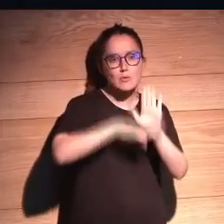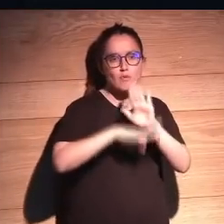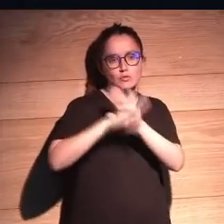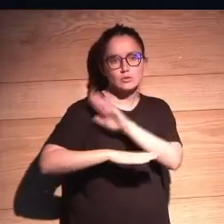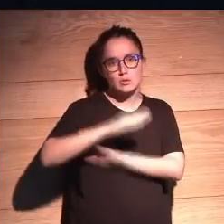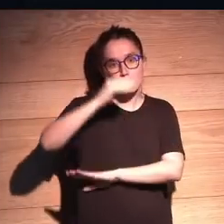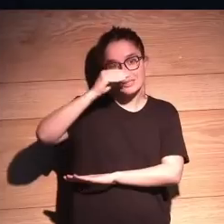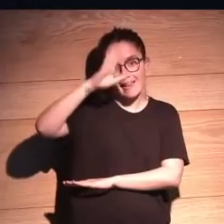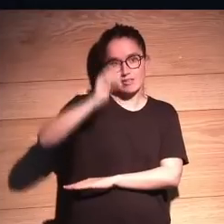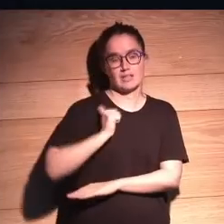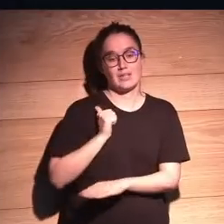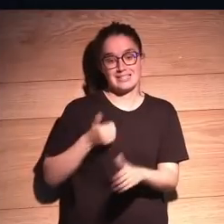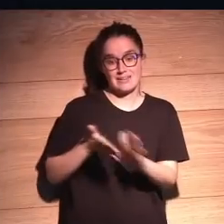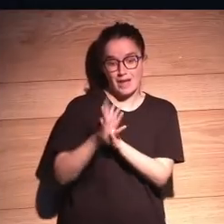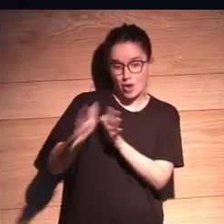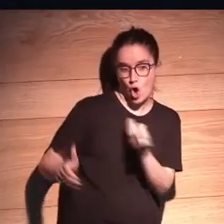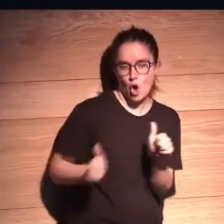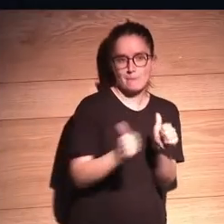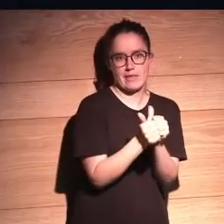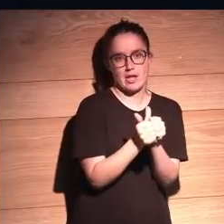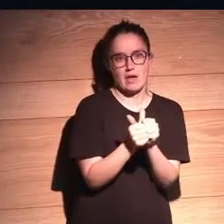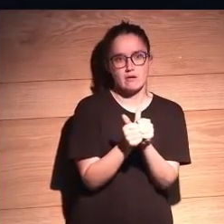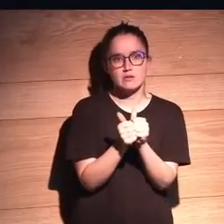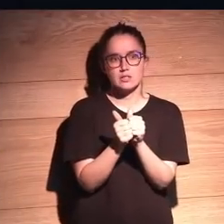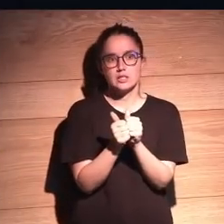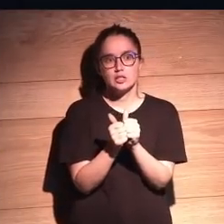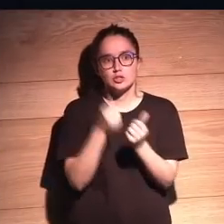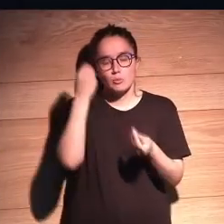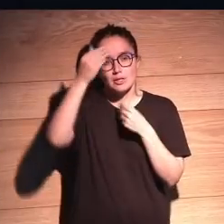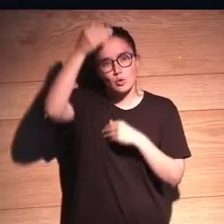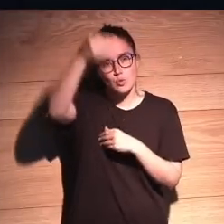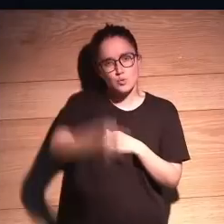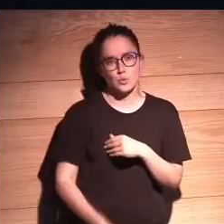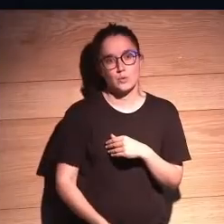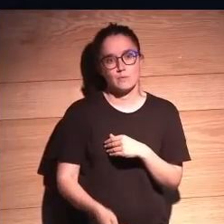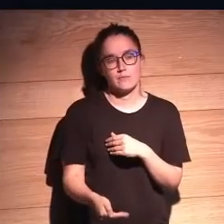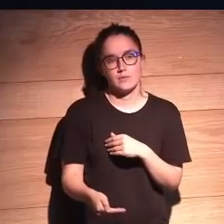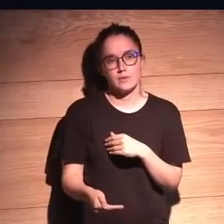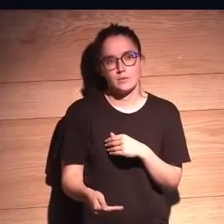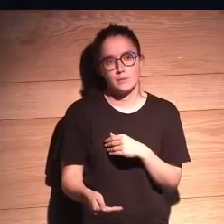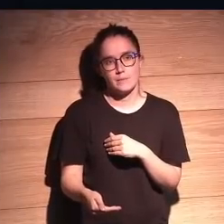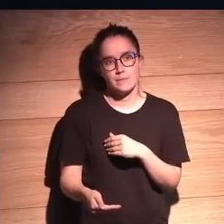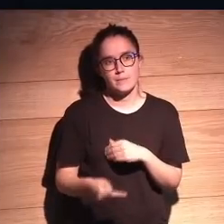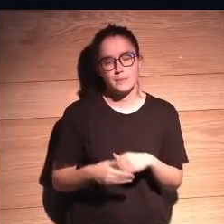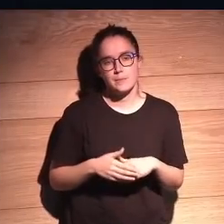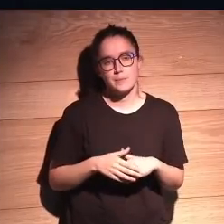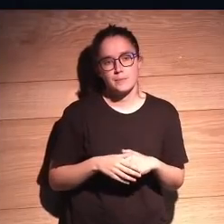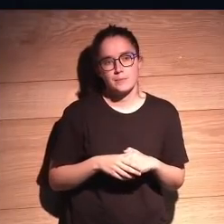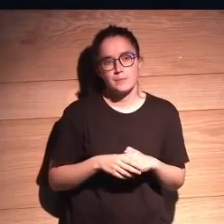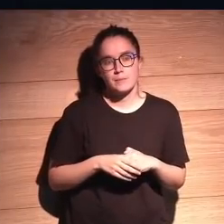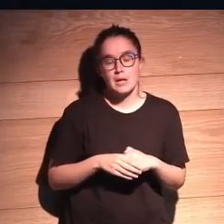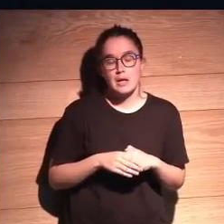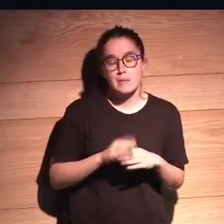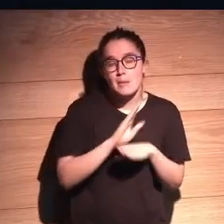inteligencia artificial que es compañera nuestra. O yo creo que es importantísimo no ser ni